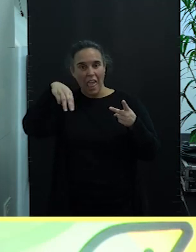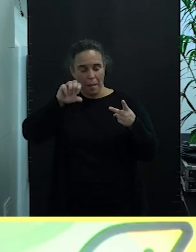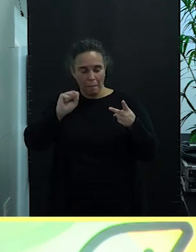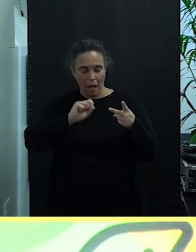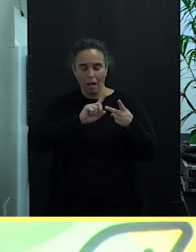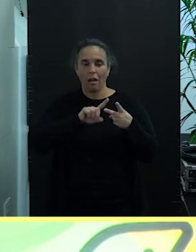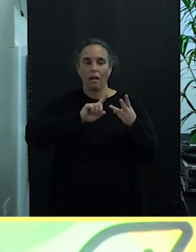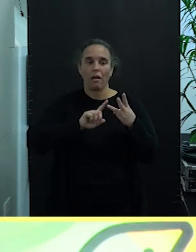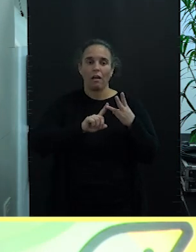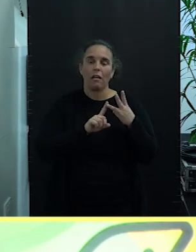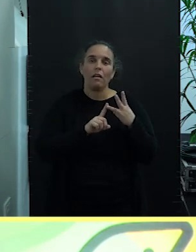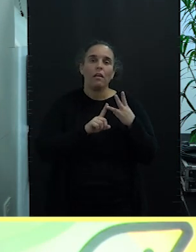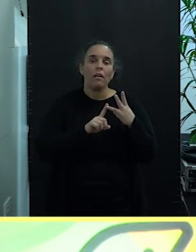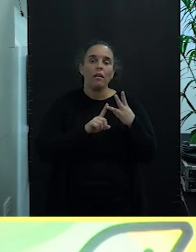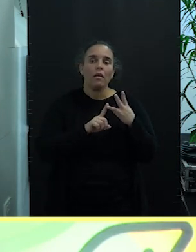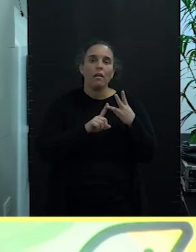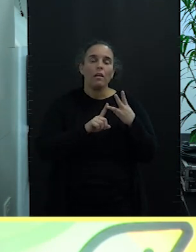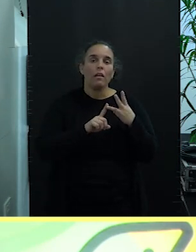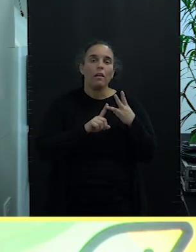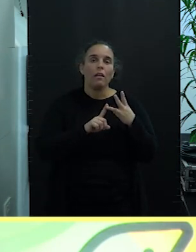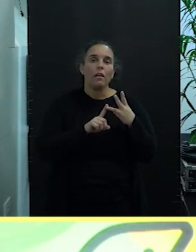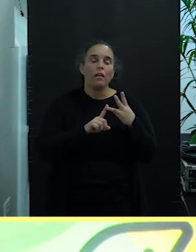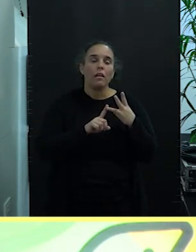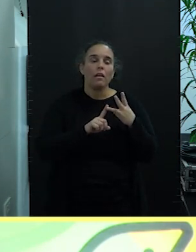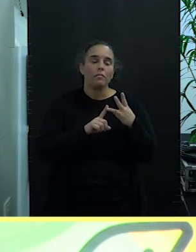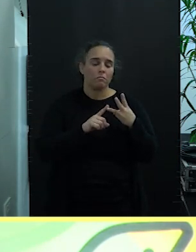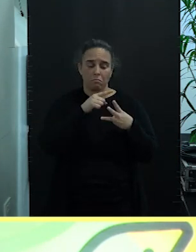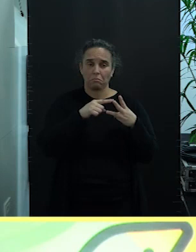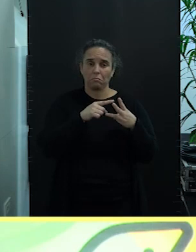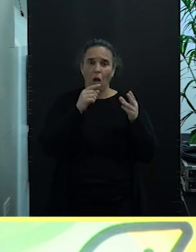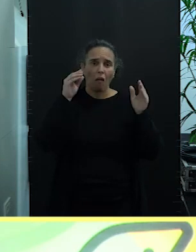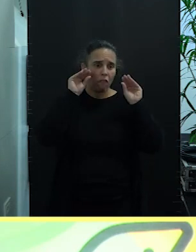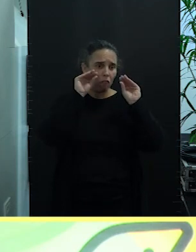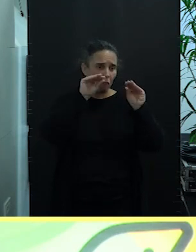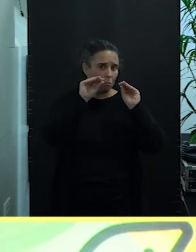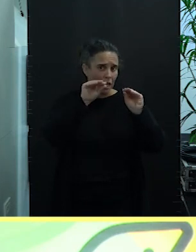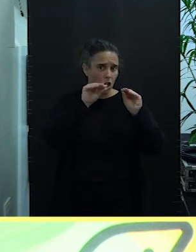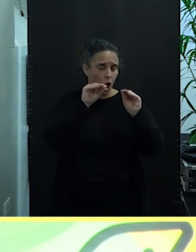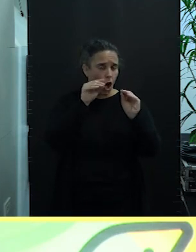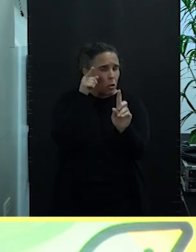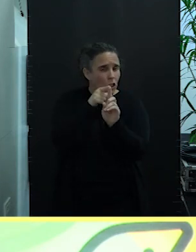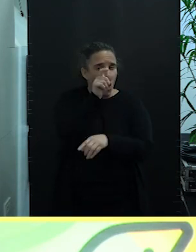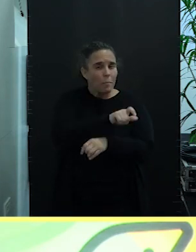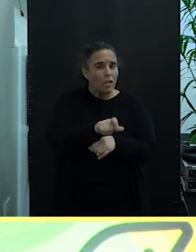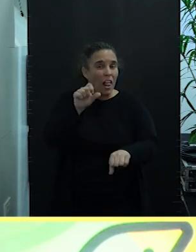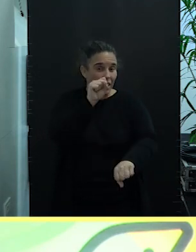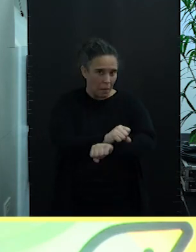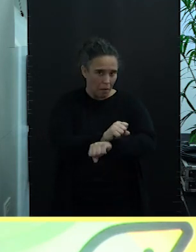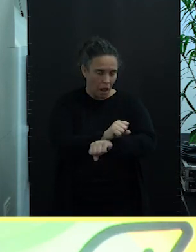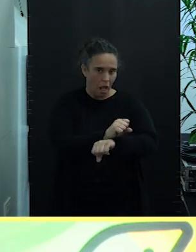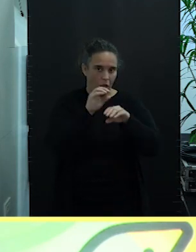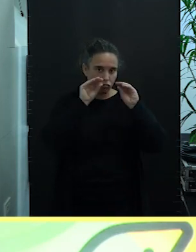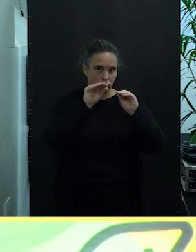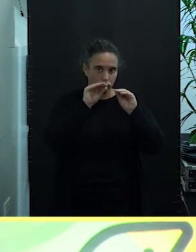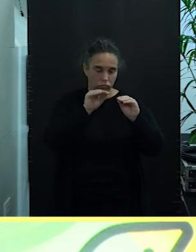que es formación dirigida para desempleados. Por una